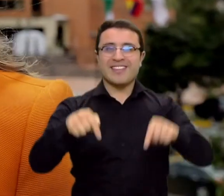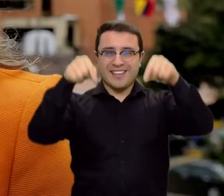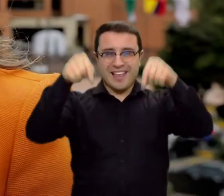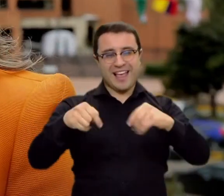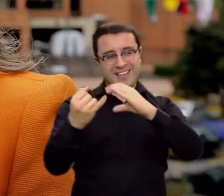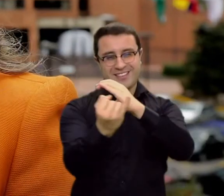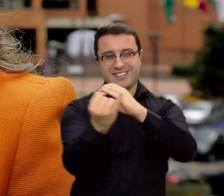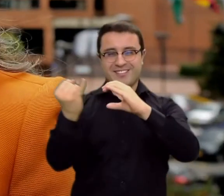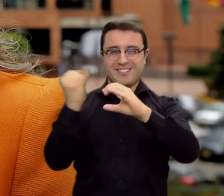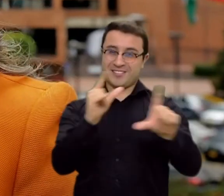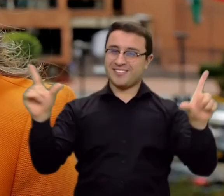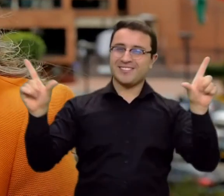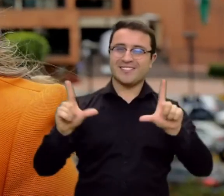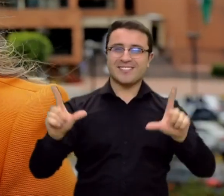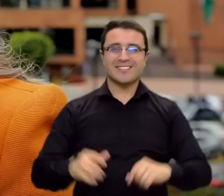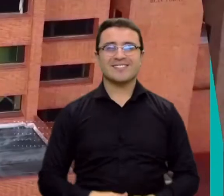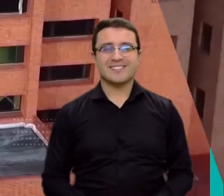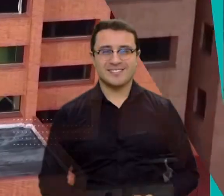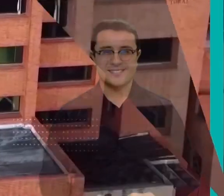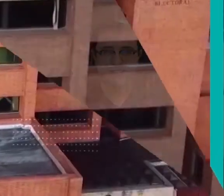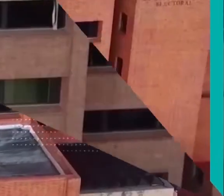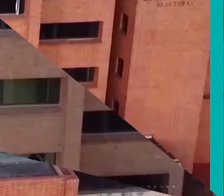aquí en el Canal Institucional.